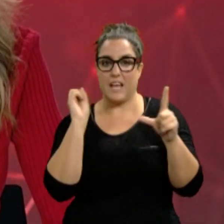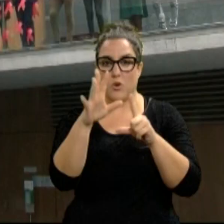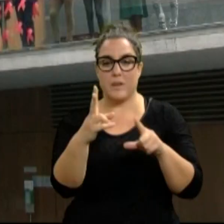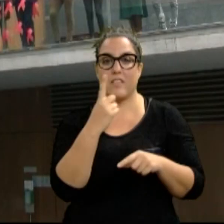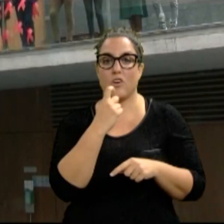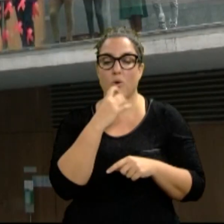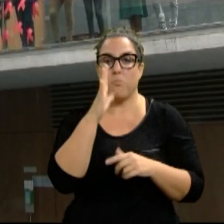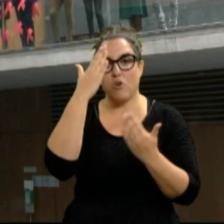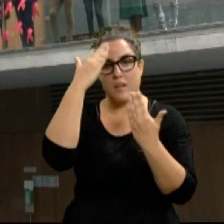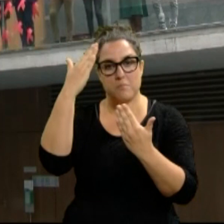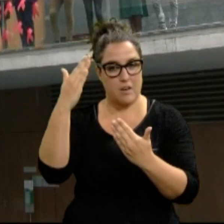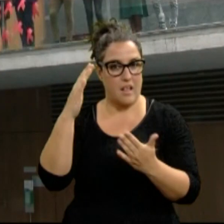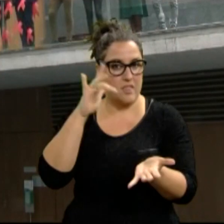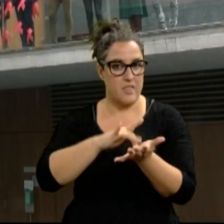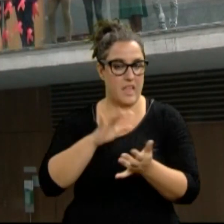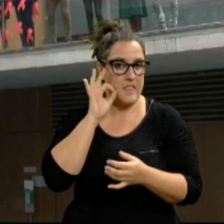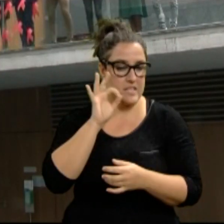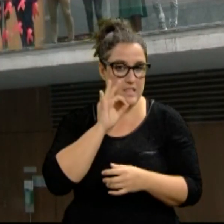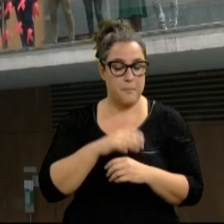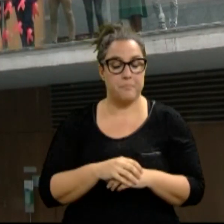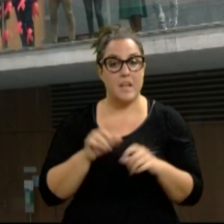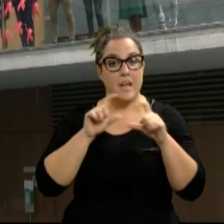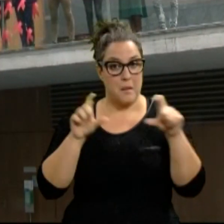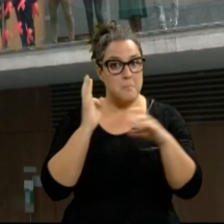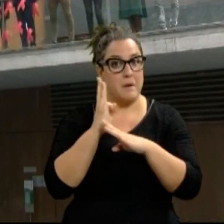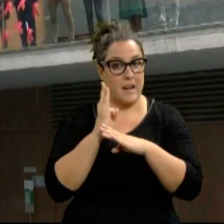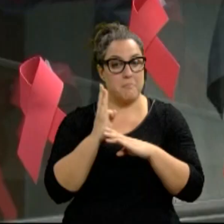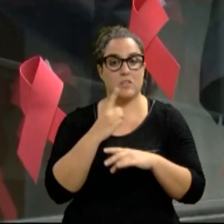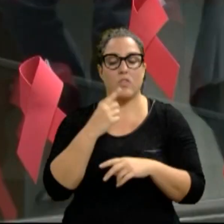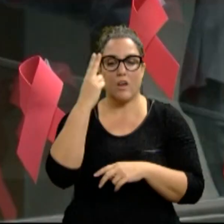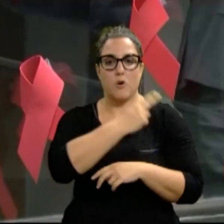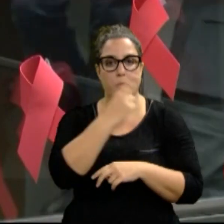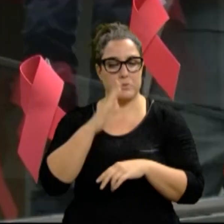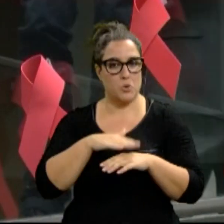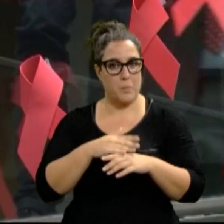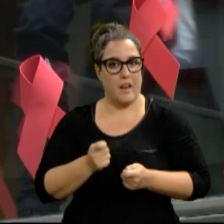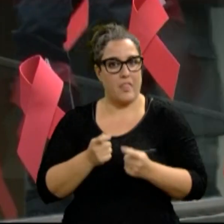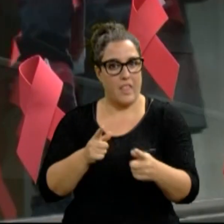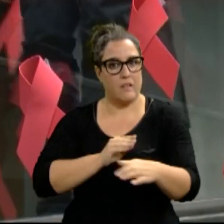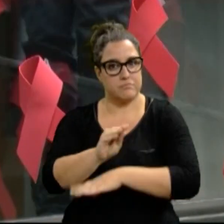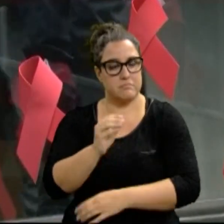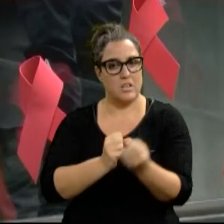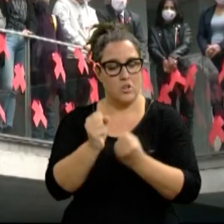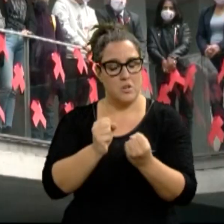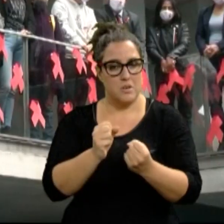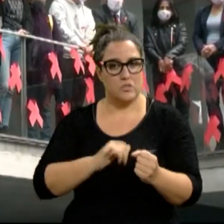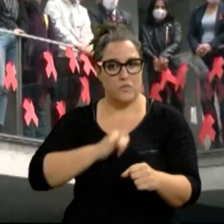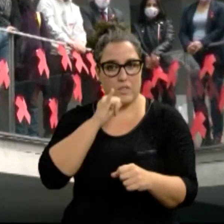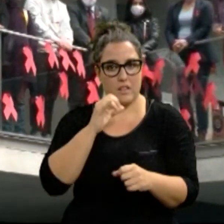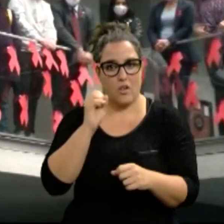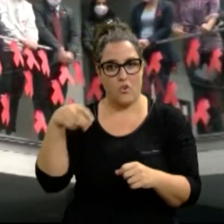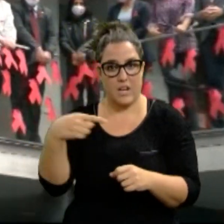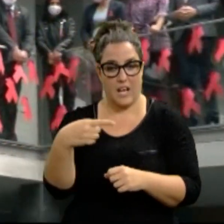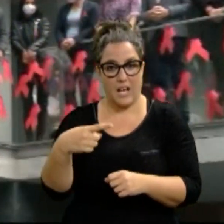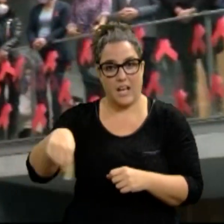del SIDA. La entidad muestra su compromiso a reconocer, apoyar y aportar una dotación económica suficiente a las ONGs que